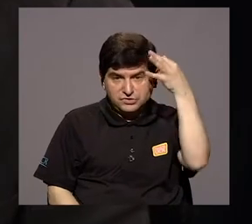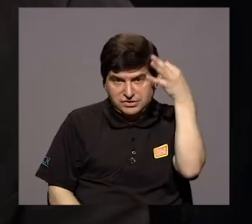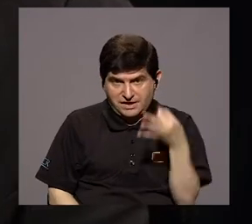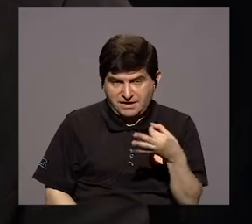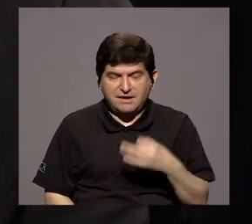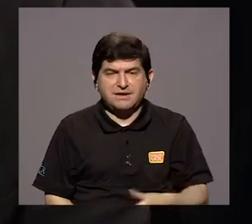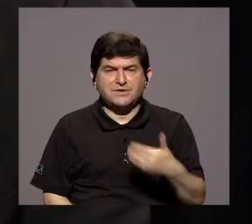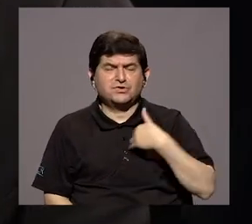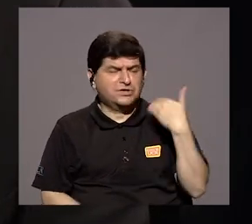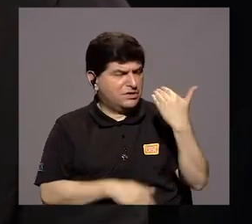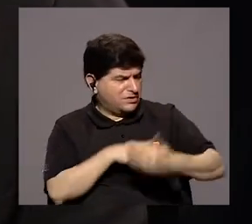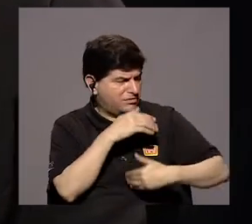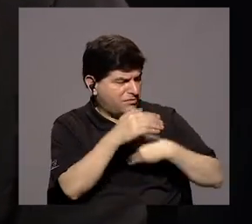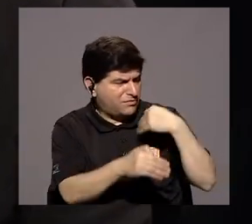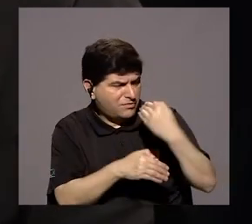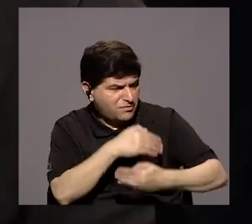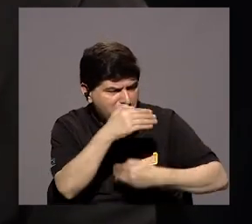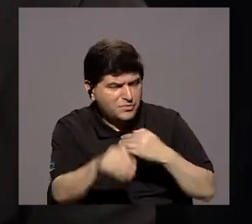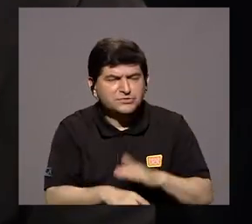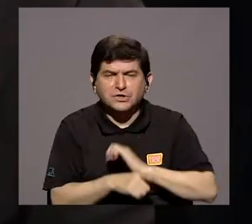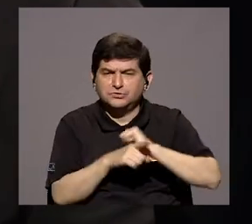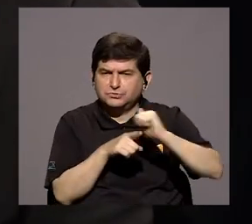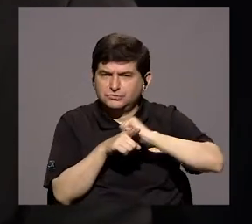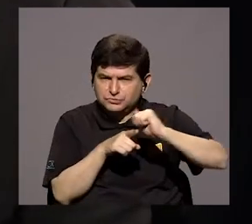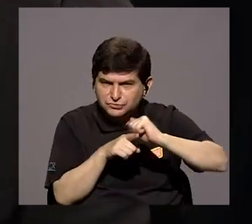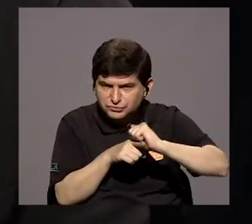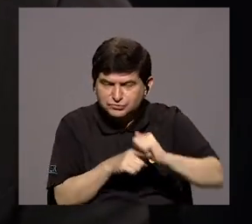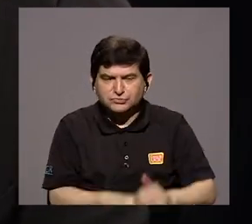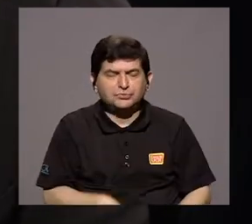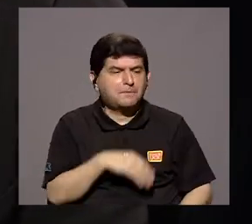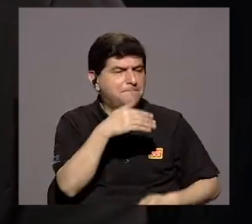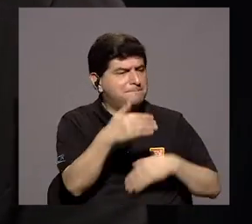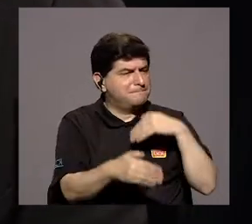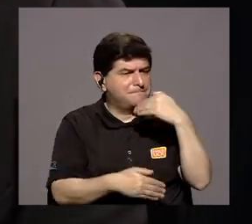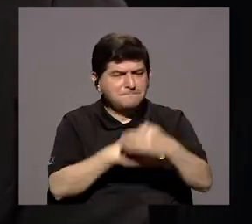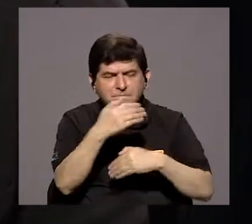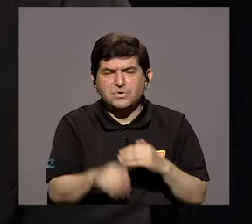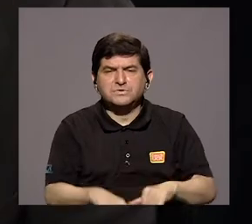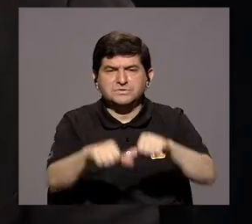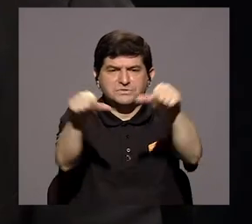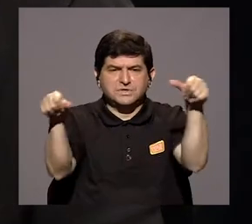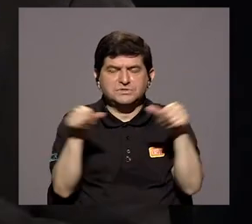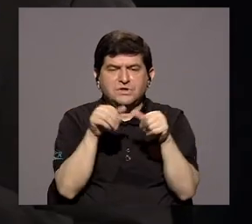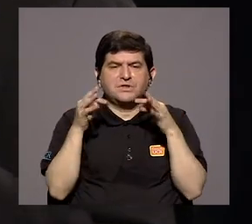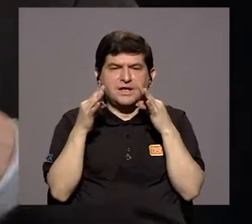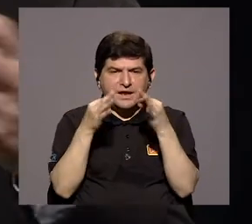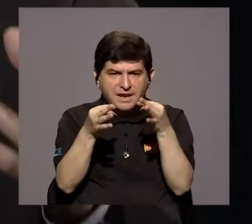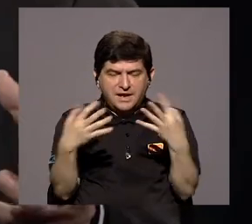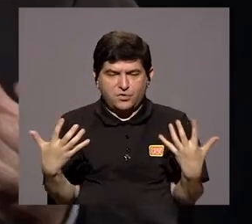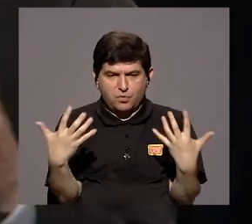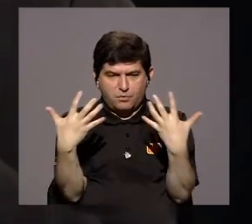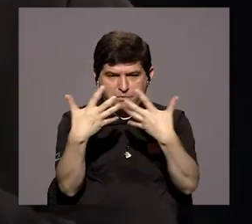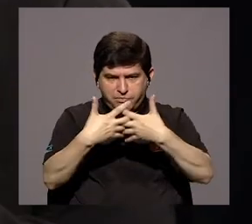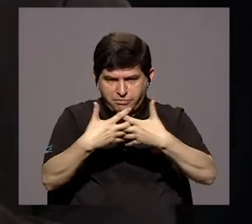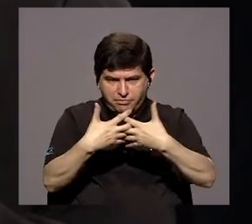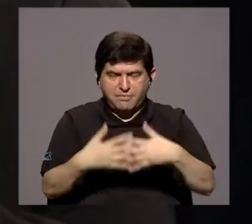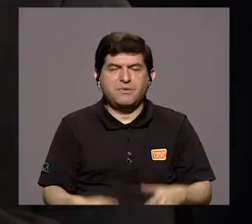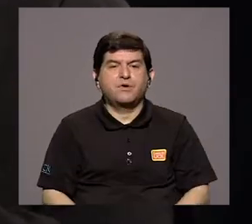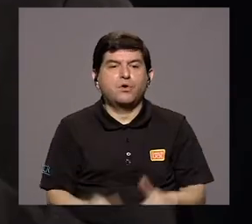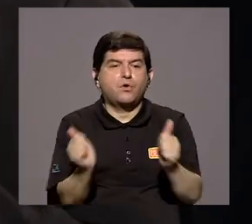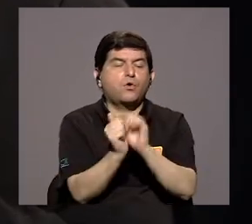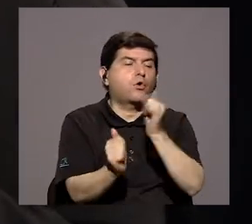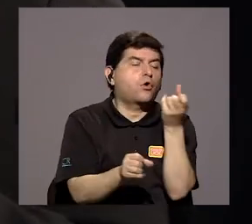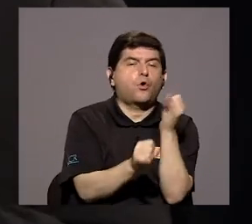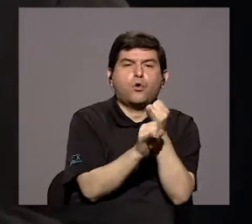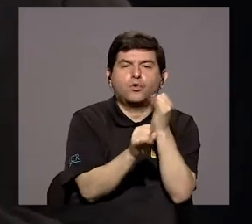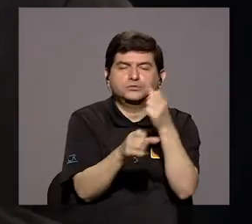todo el proceso de capacitación, todo el proceso del sector turismo, cómo engranamos con otros sectores, con otras instituciones que